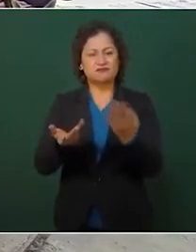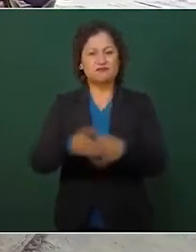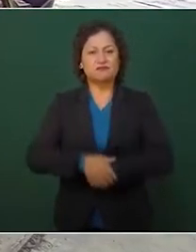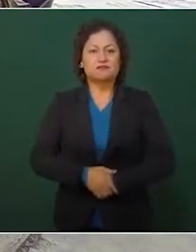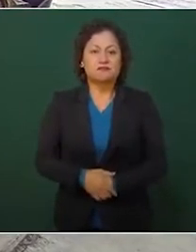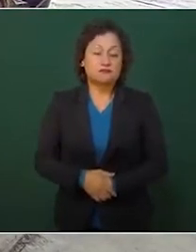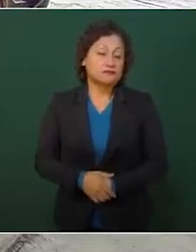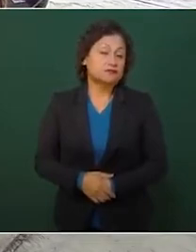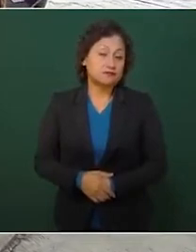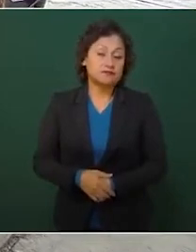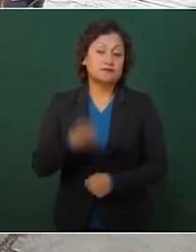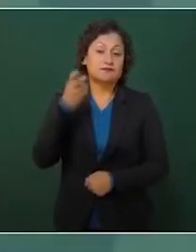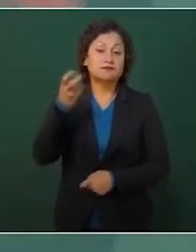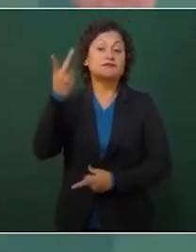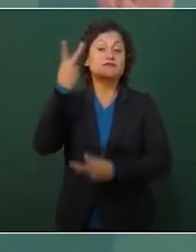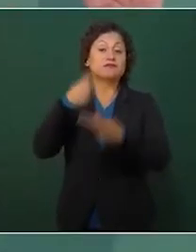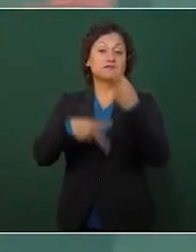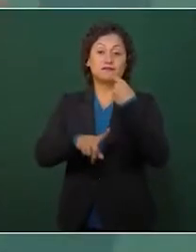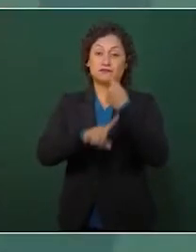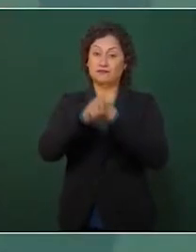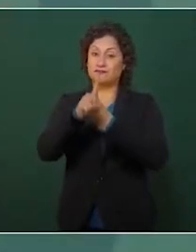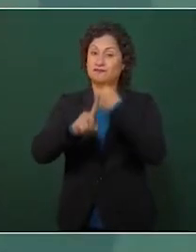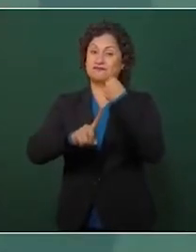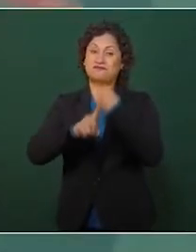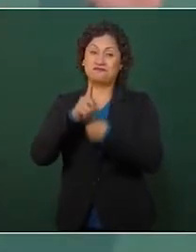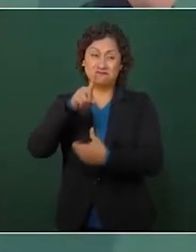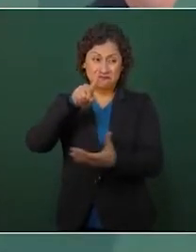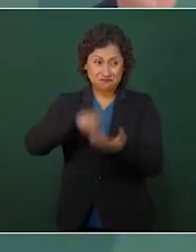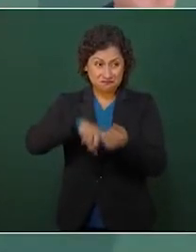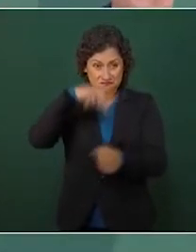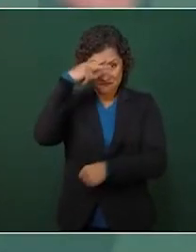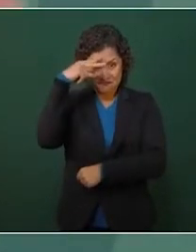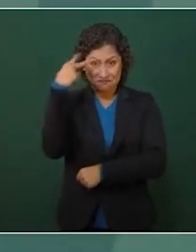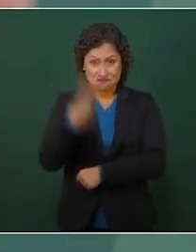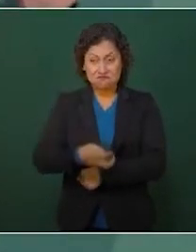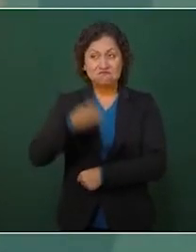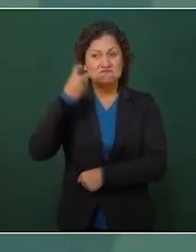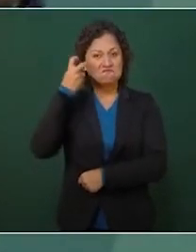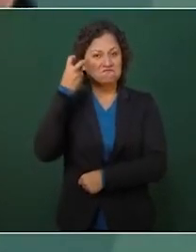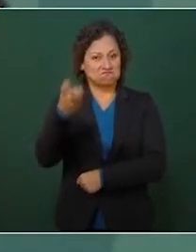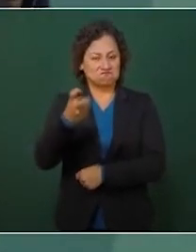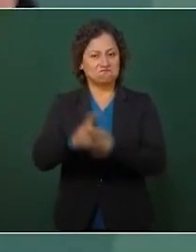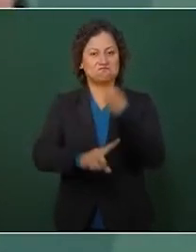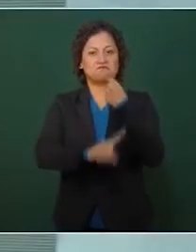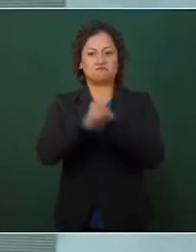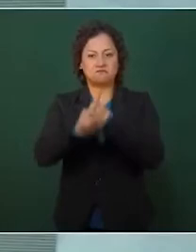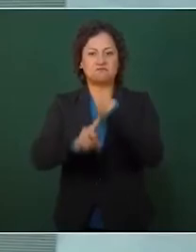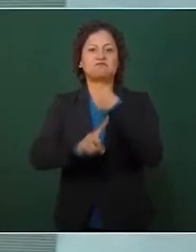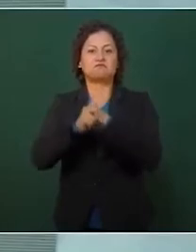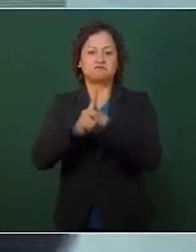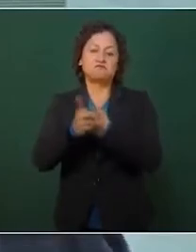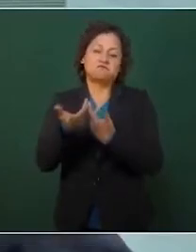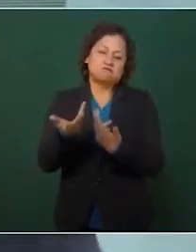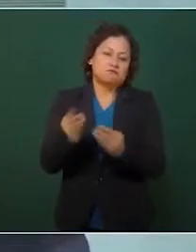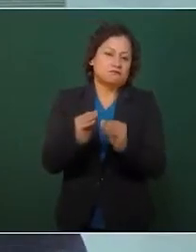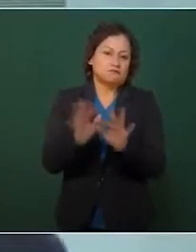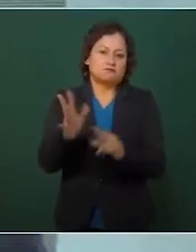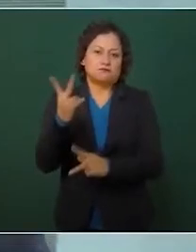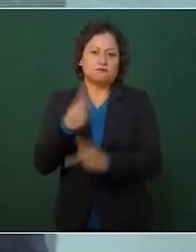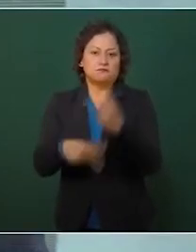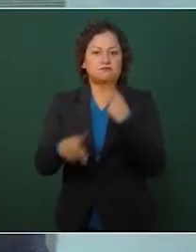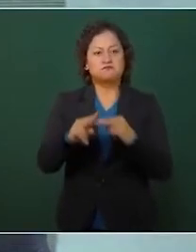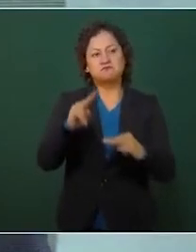Eso es lo que ha dado al traste con todo, esa es la causa principal de la desigualdad social, de la desigualdad económica.